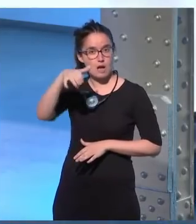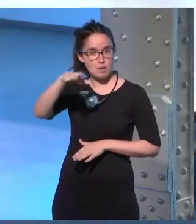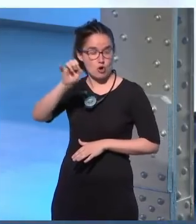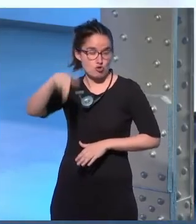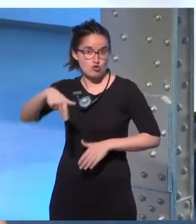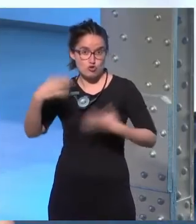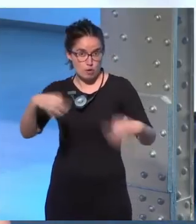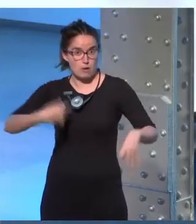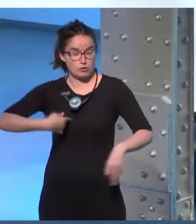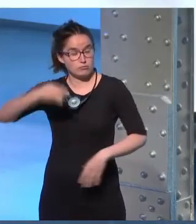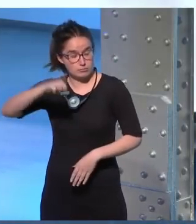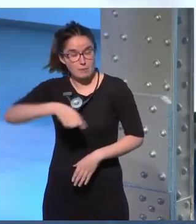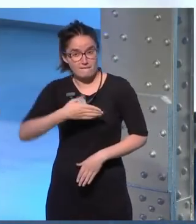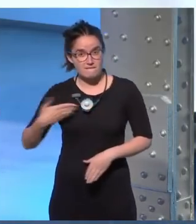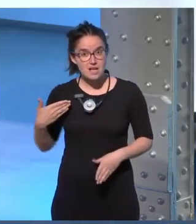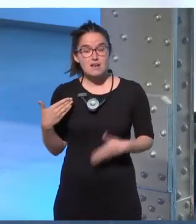normal, yo también lo haría.